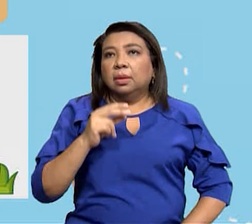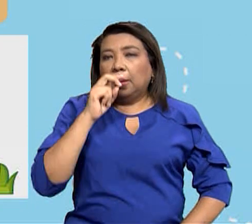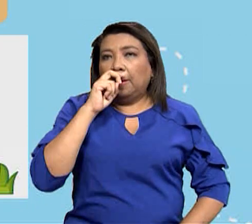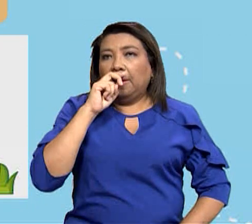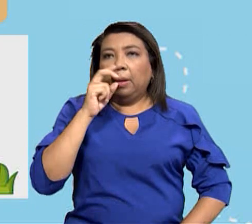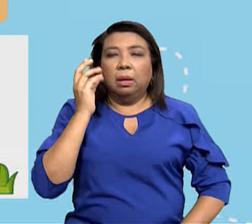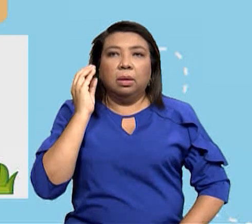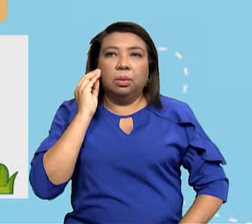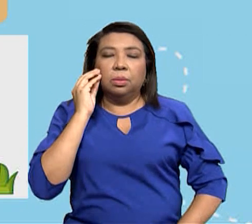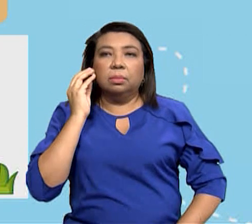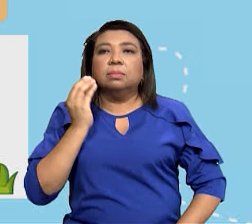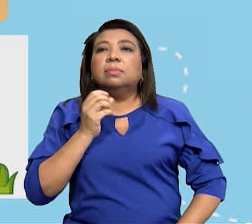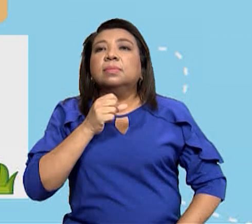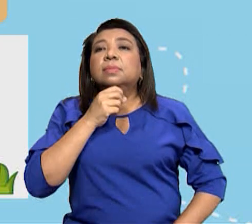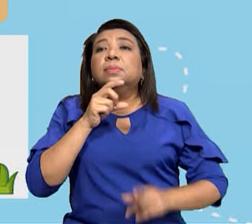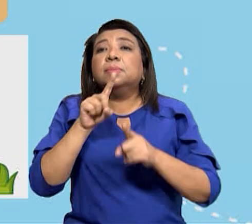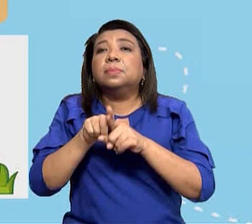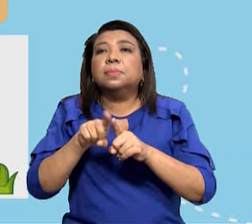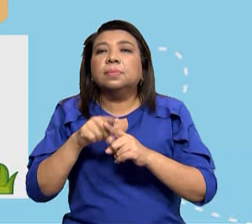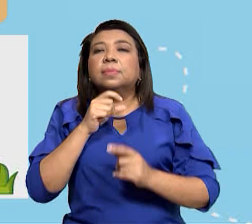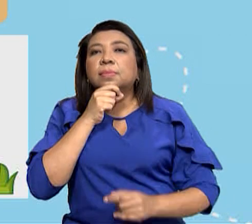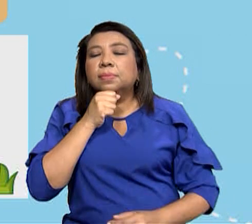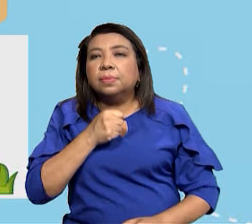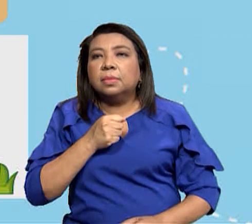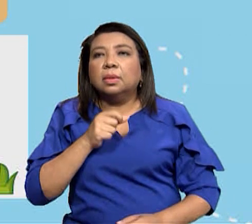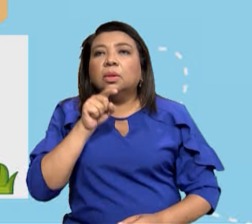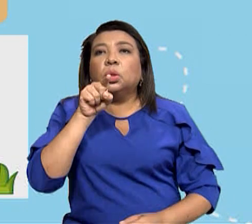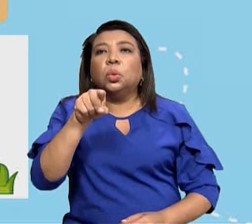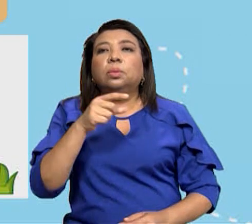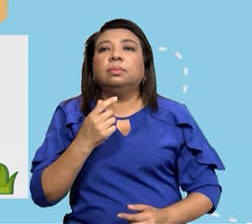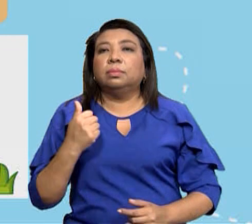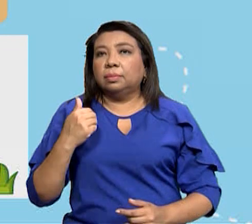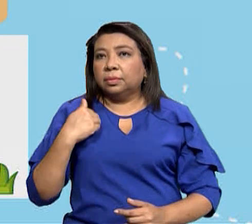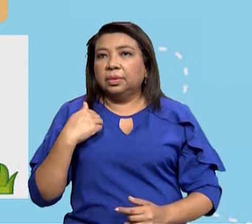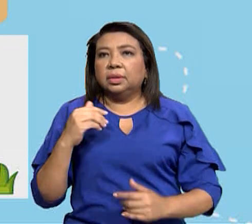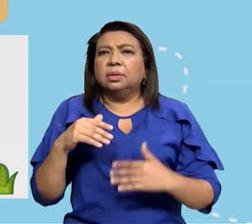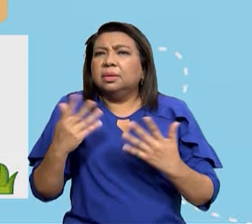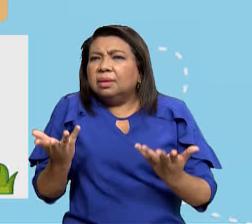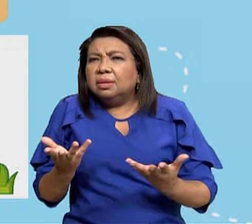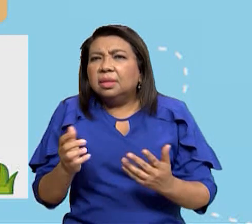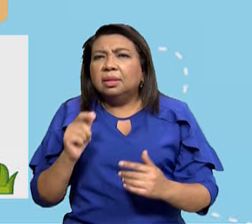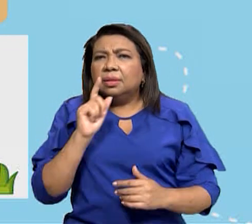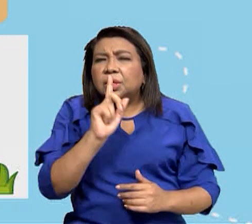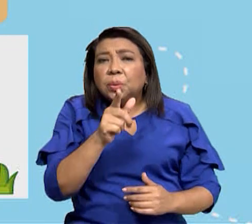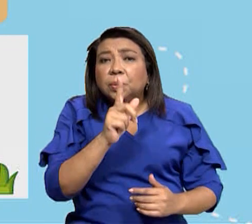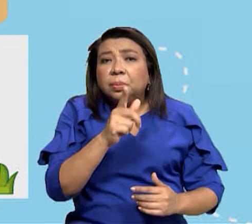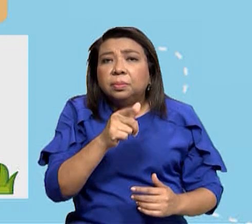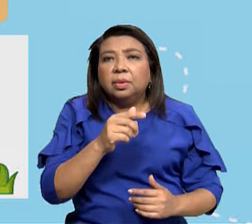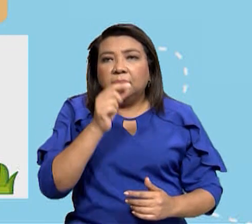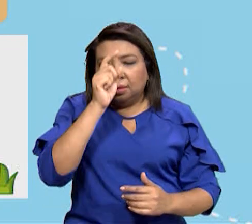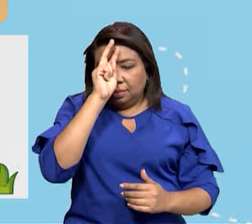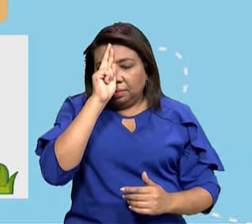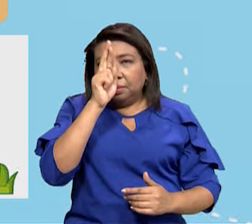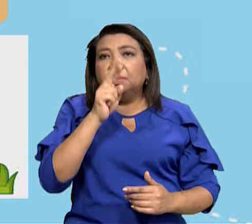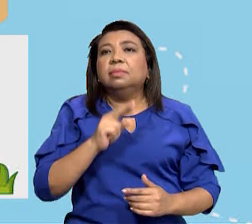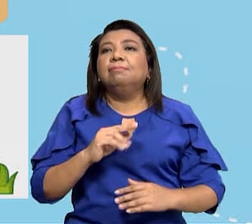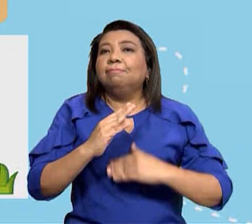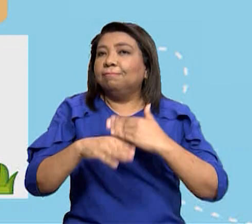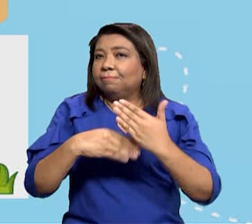ancianos es tu deber es tu obligación respetar las opiniones y costumbres de los demás